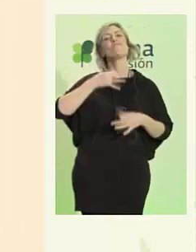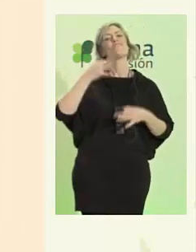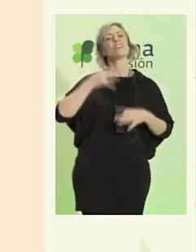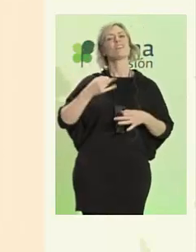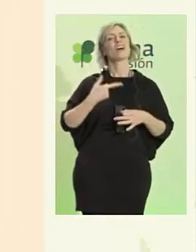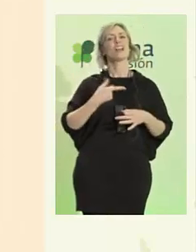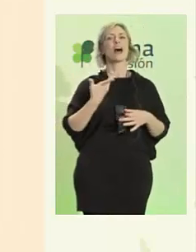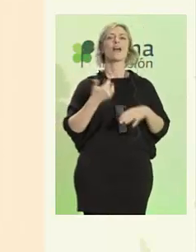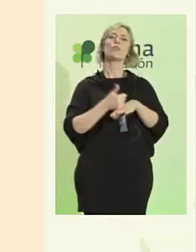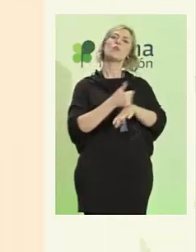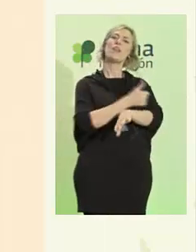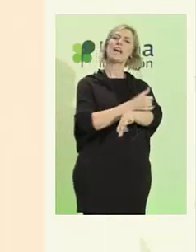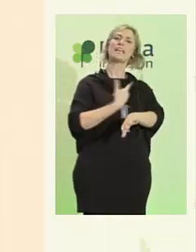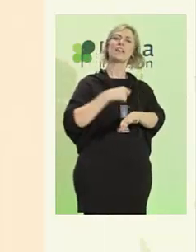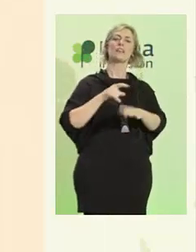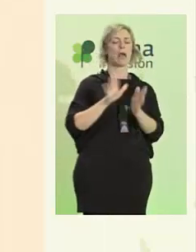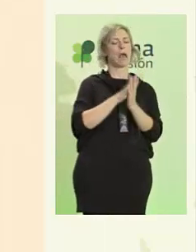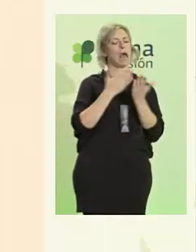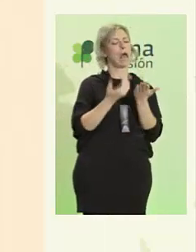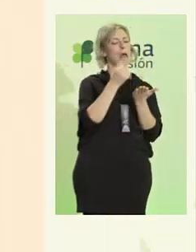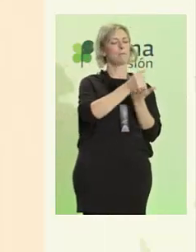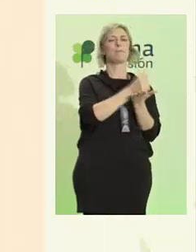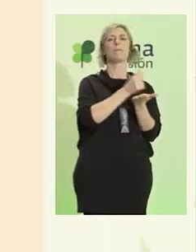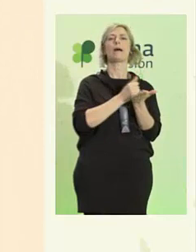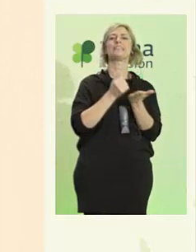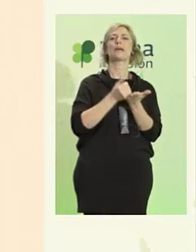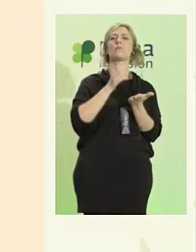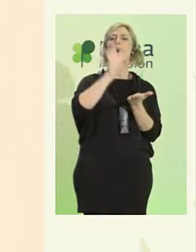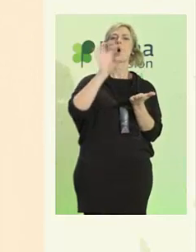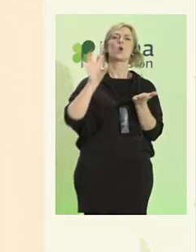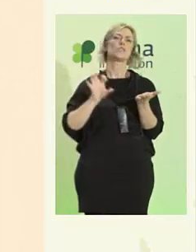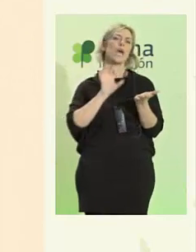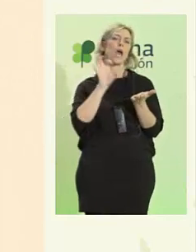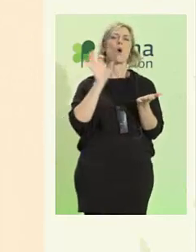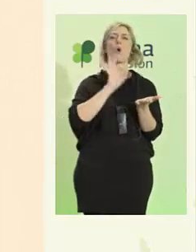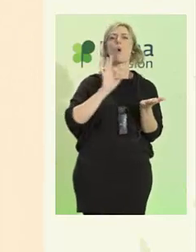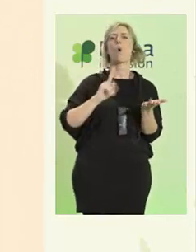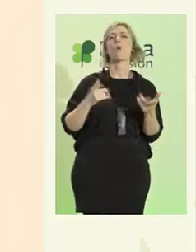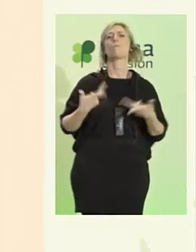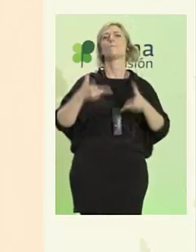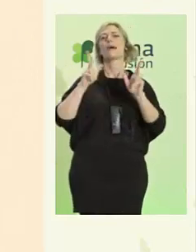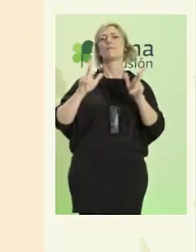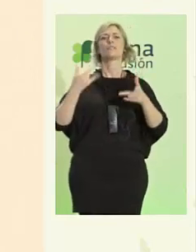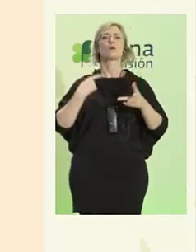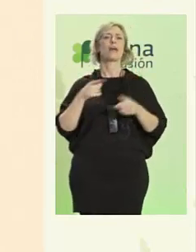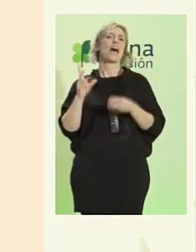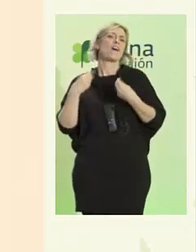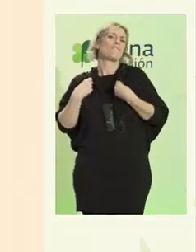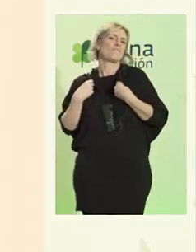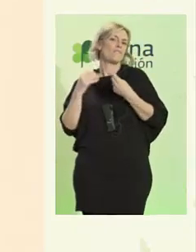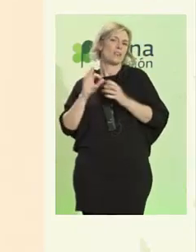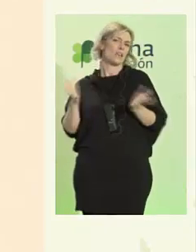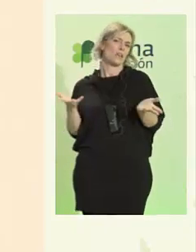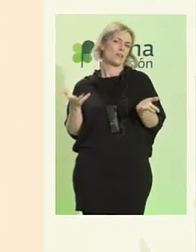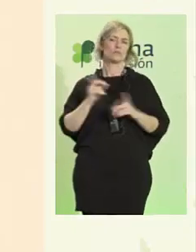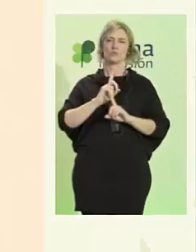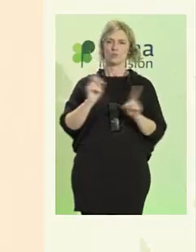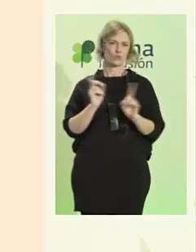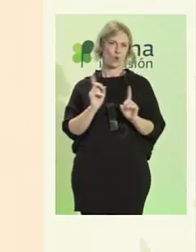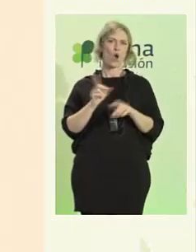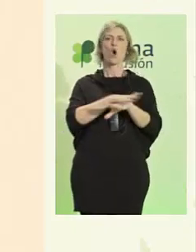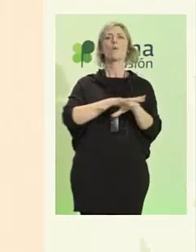con tener un pasaporte, un permiso de residencia. Uno no es un ciudadano porque el gobierno te dice que eres ciudadano.